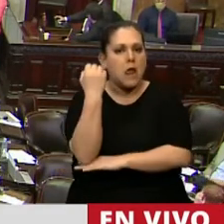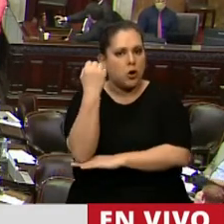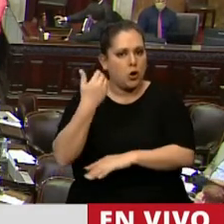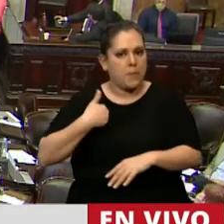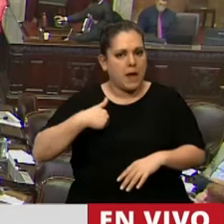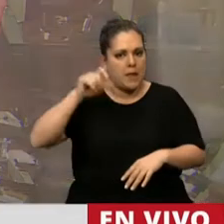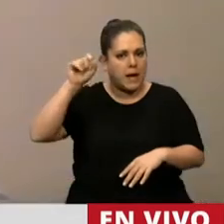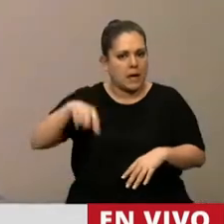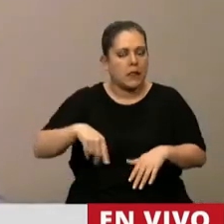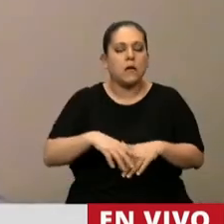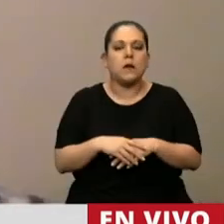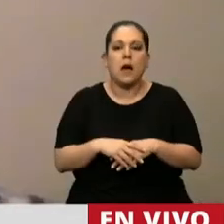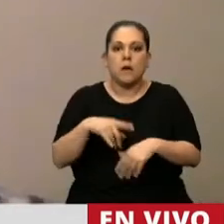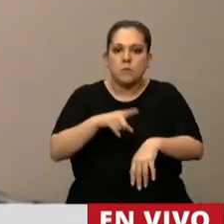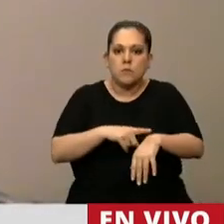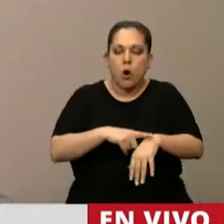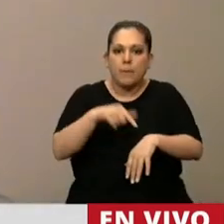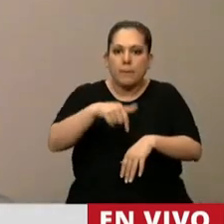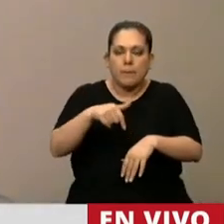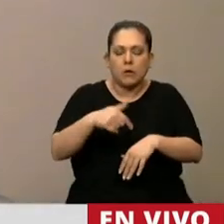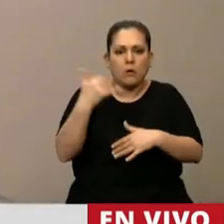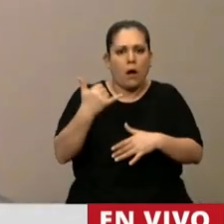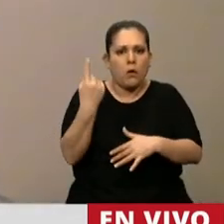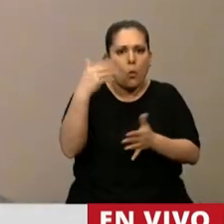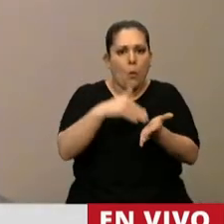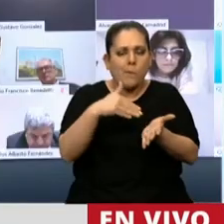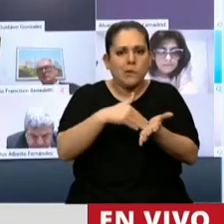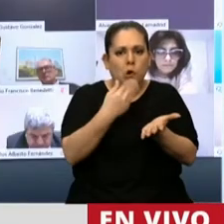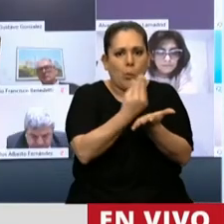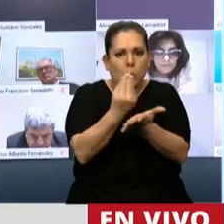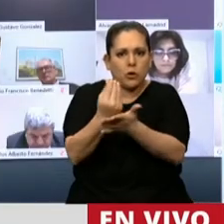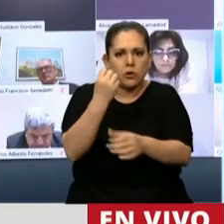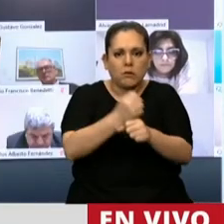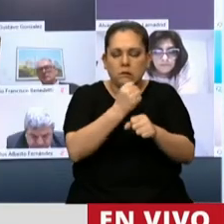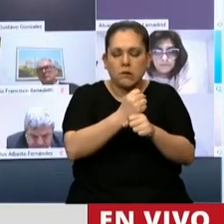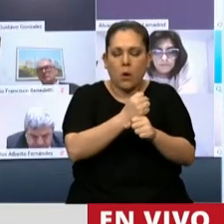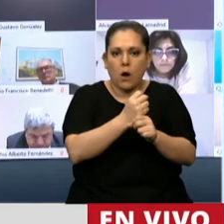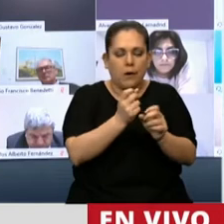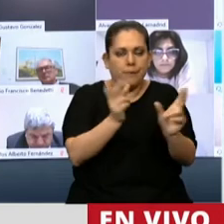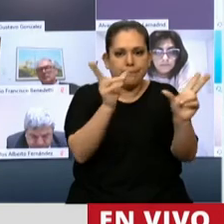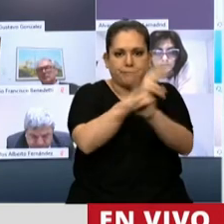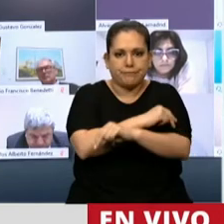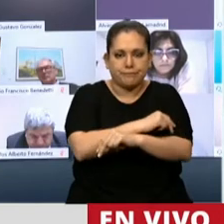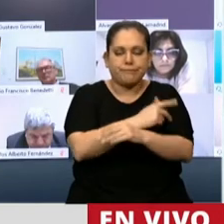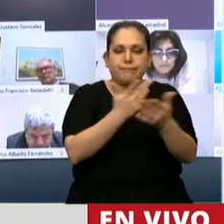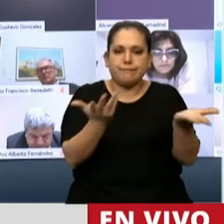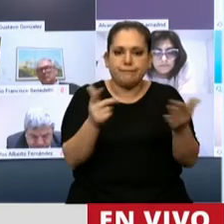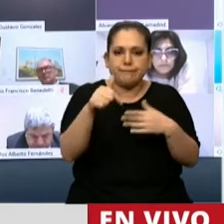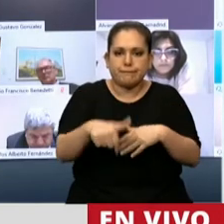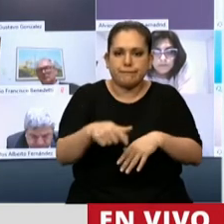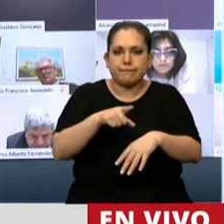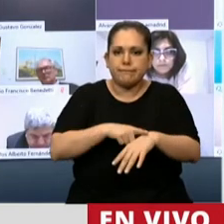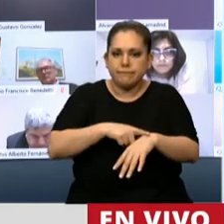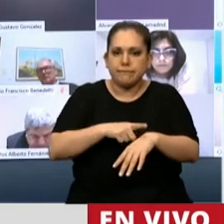en un momento donde se han perdido más de un millón de puestos de trabajo en la Argentina, en un momento donde,